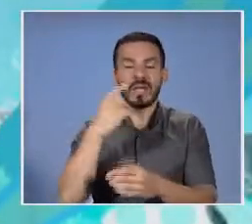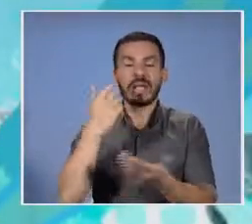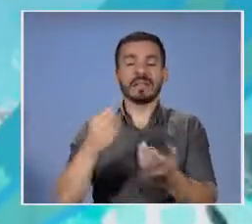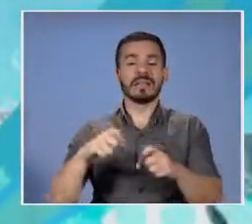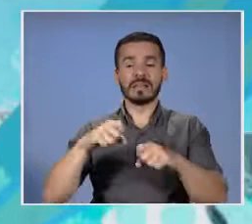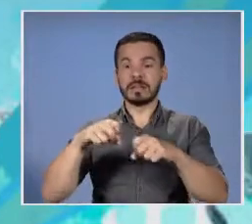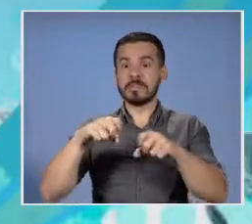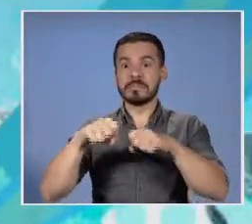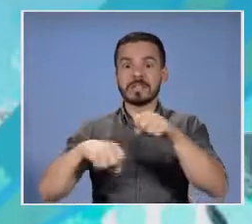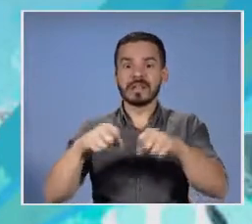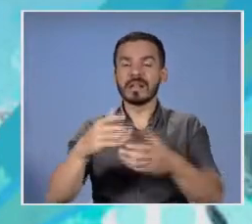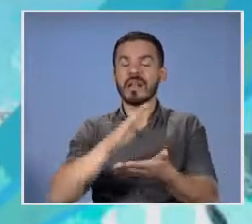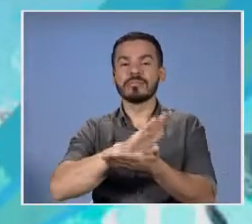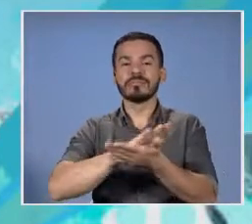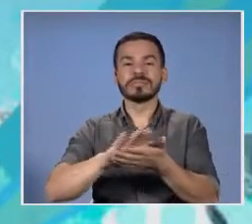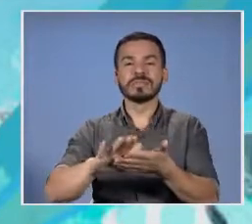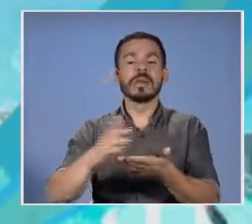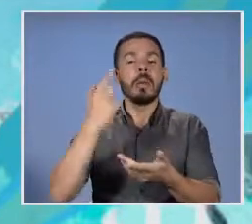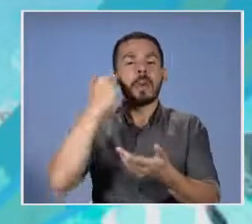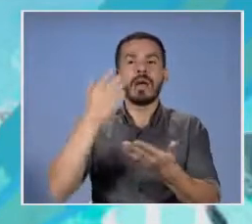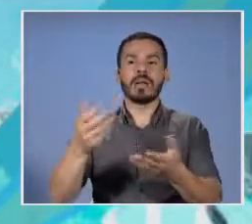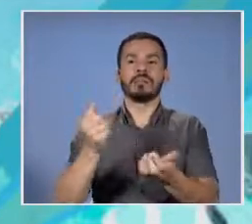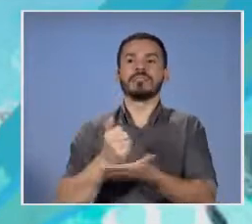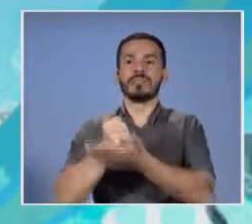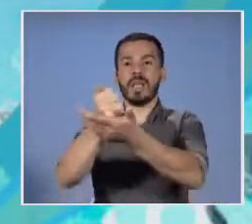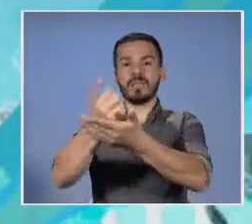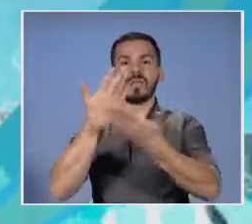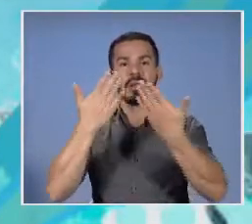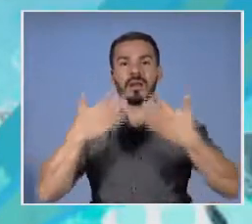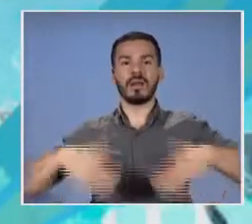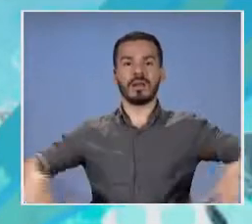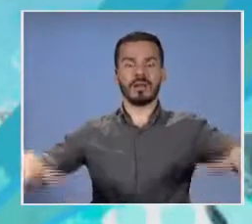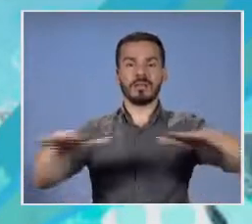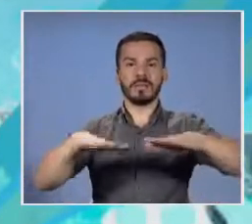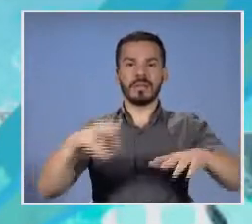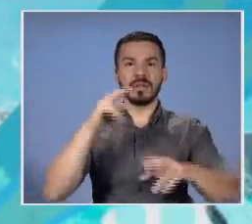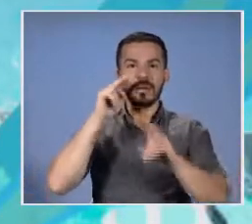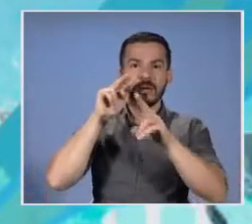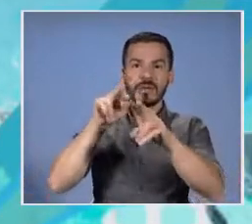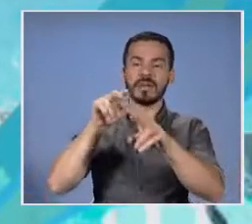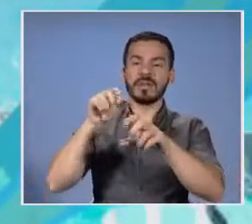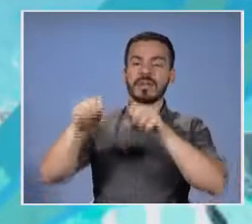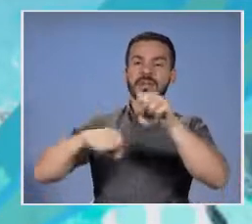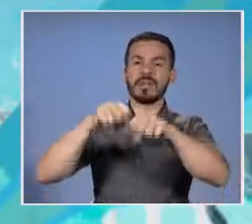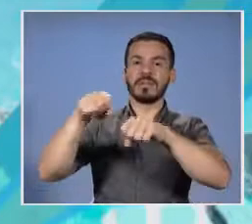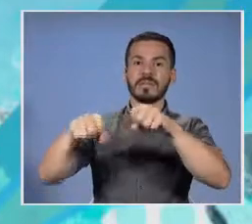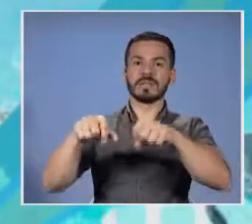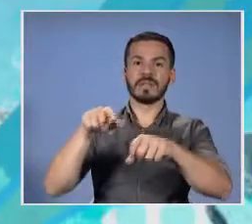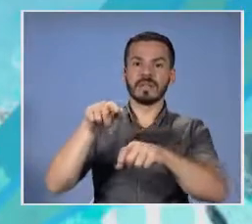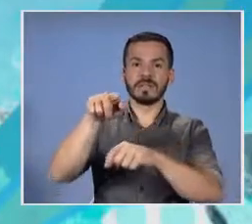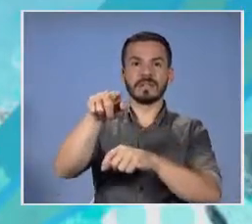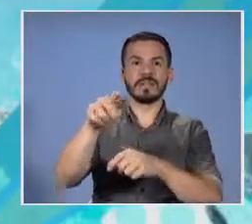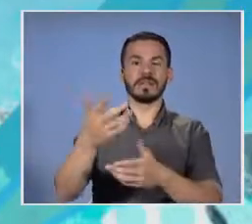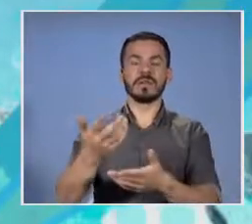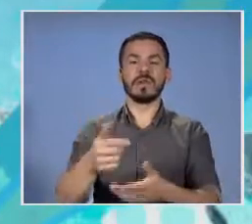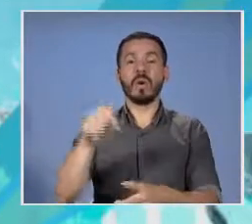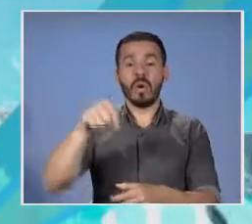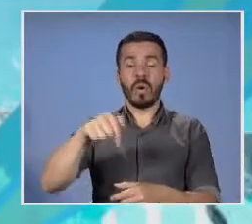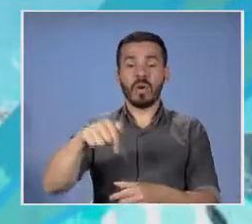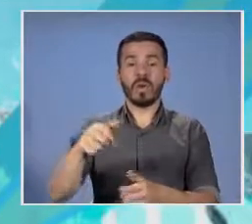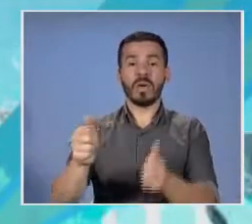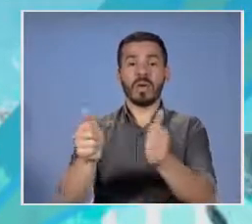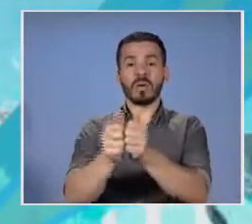del ambiente. Vamos a caminar acá un poco para poder observar más las decenas de ciclistas que están acompañando en el día de hoy